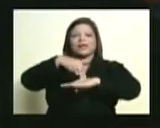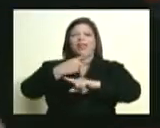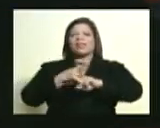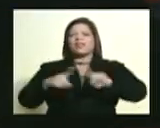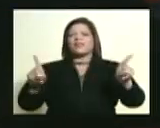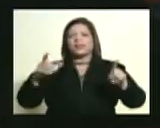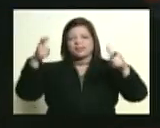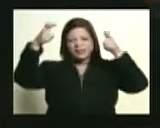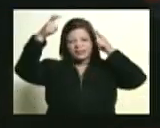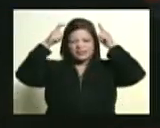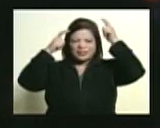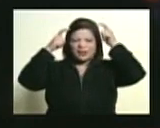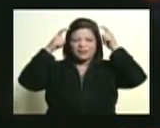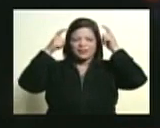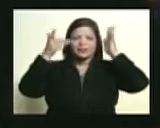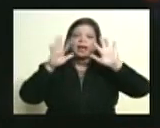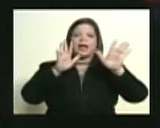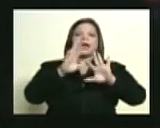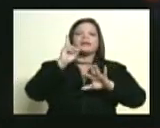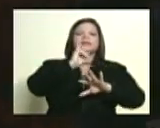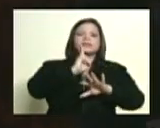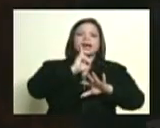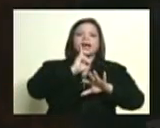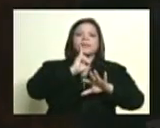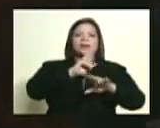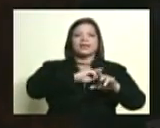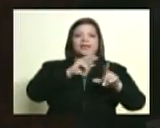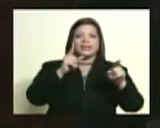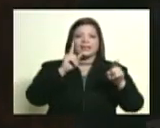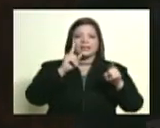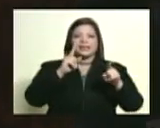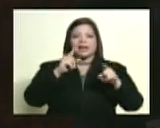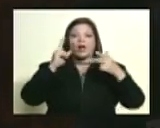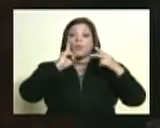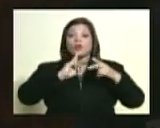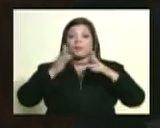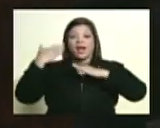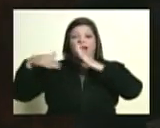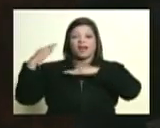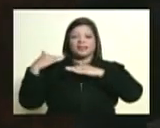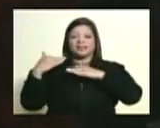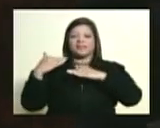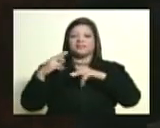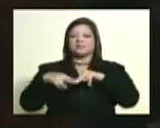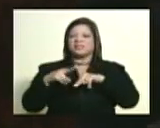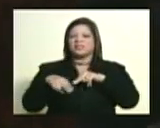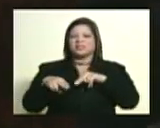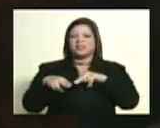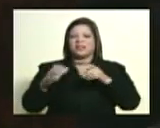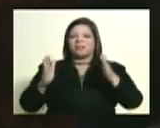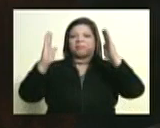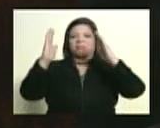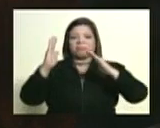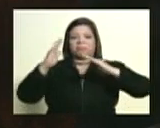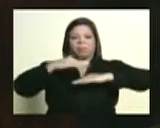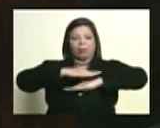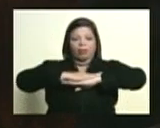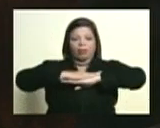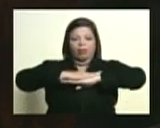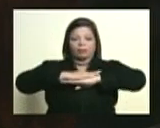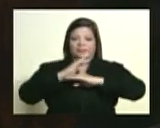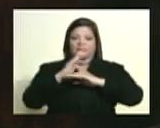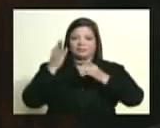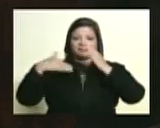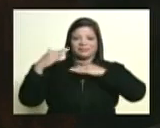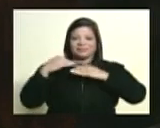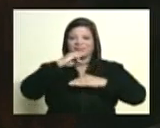entre el Bolívar que Chávez reivindica y el Bolívar que ya conocíamos en las estatuas, en los retratos, en